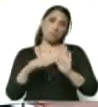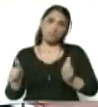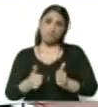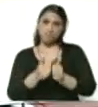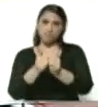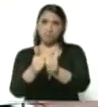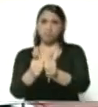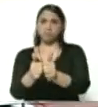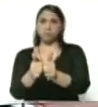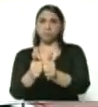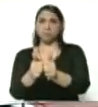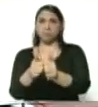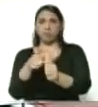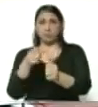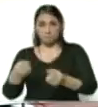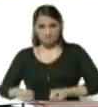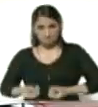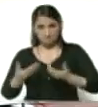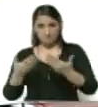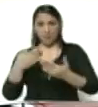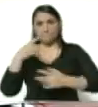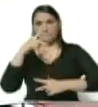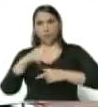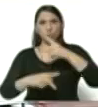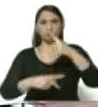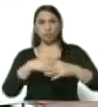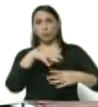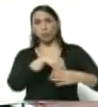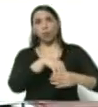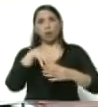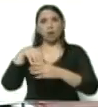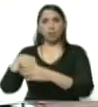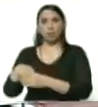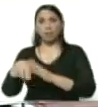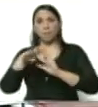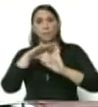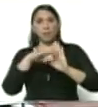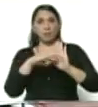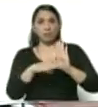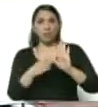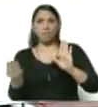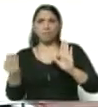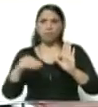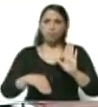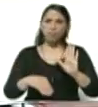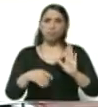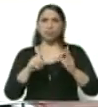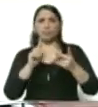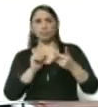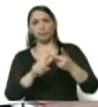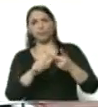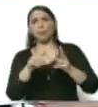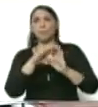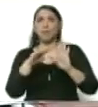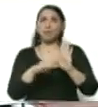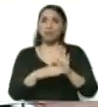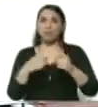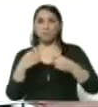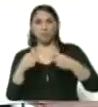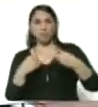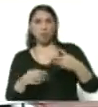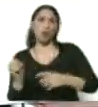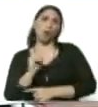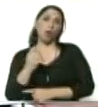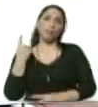que se dé en este proceso de cuarentena, medidas adicionales, medidas alternativas, bueno,